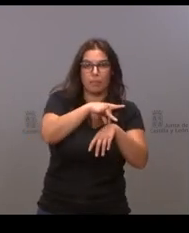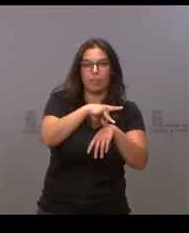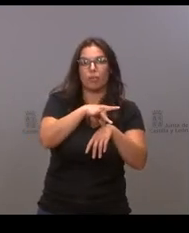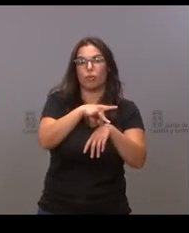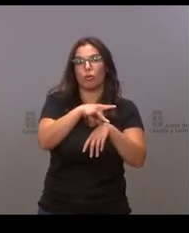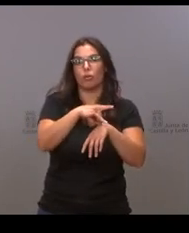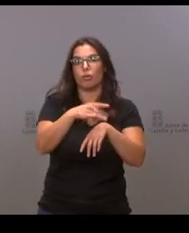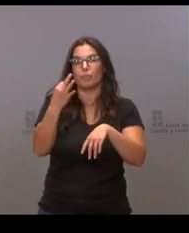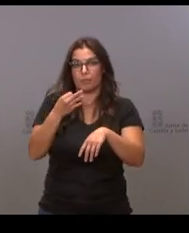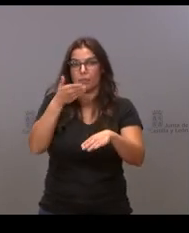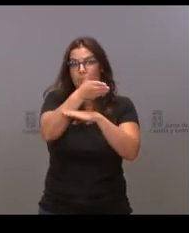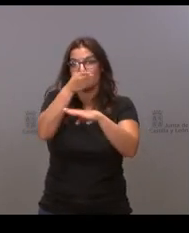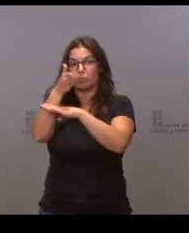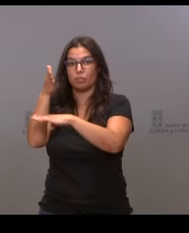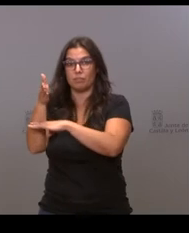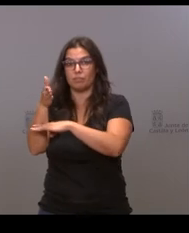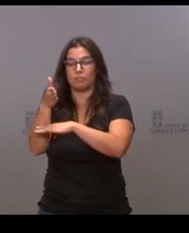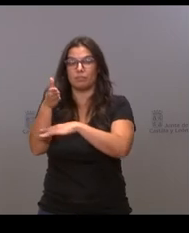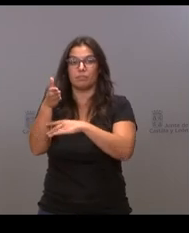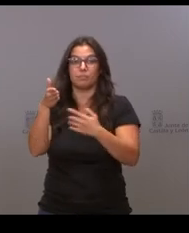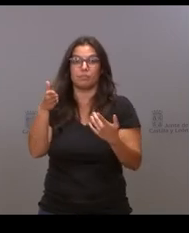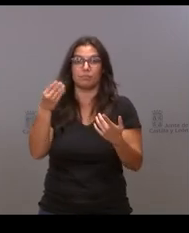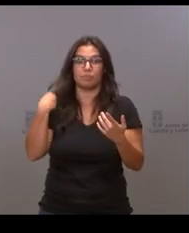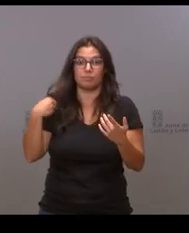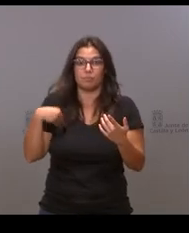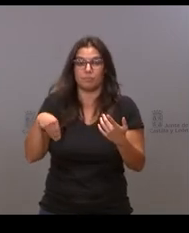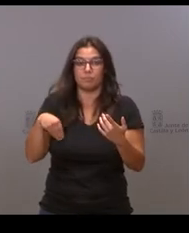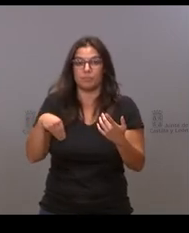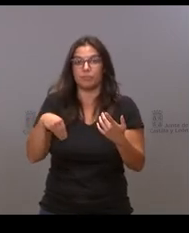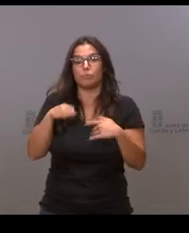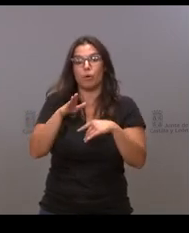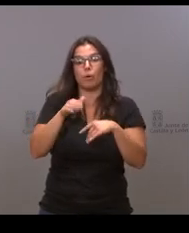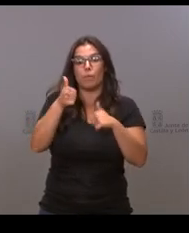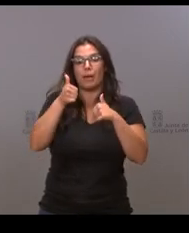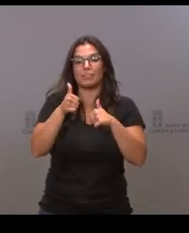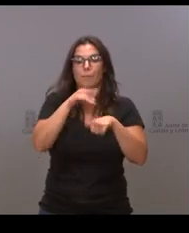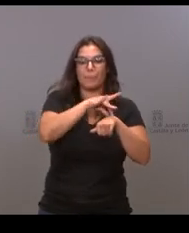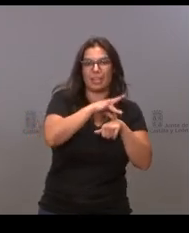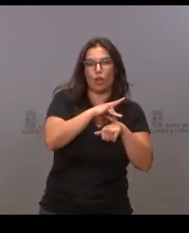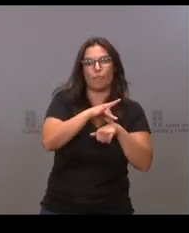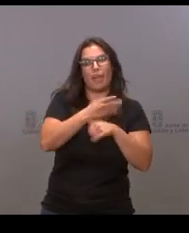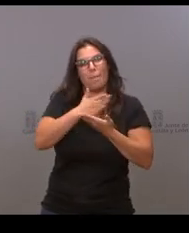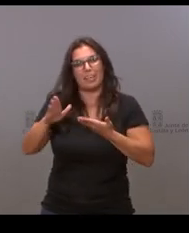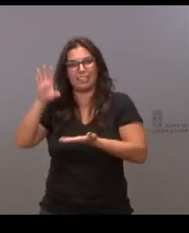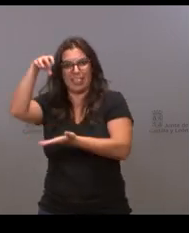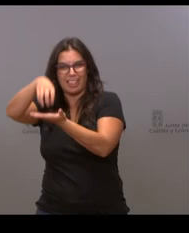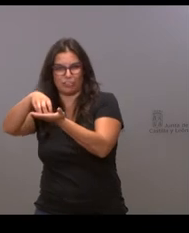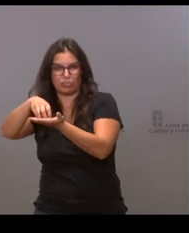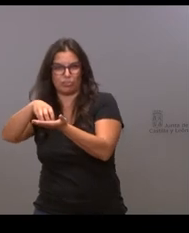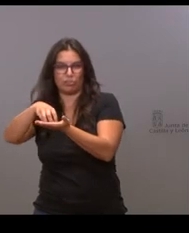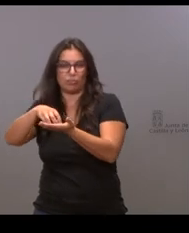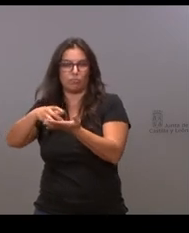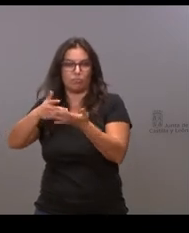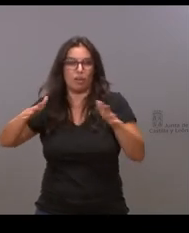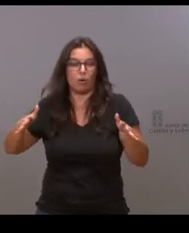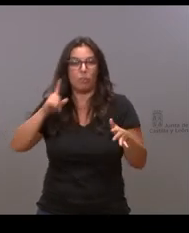que deben acudir a esas consultas rurales más que a los propios consultorios a pesar de que en esos mismos pueblos la fibra óptica sí que